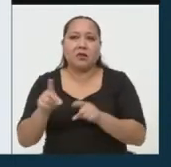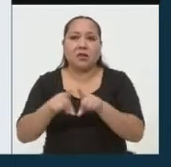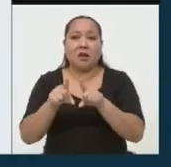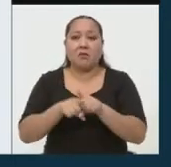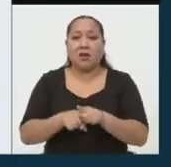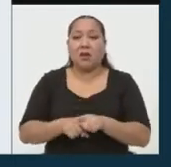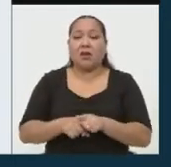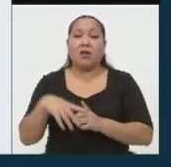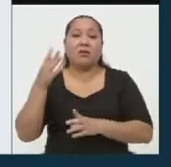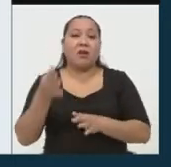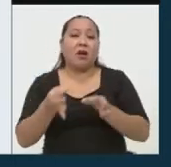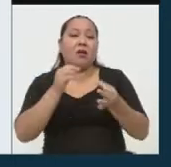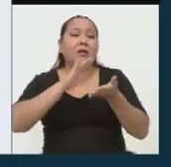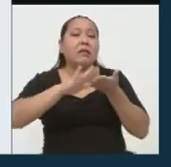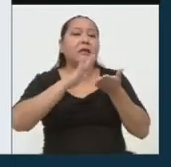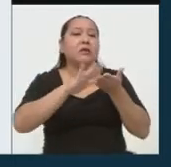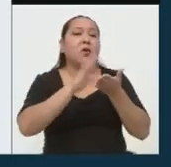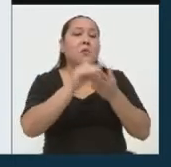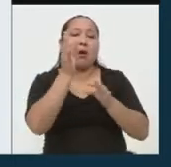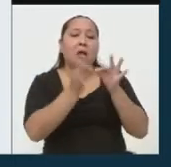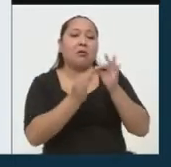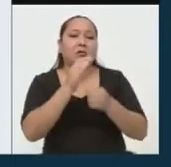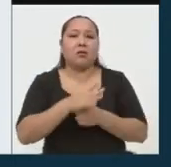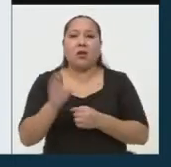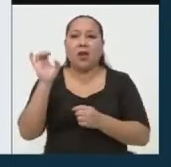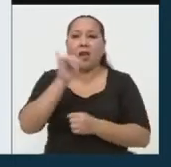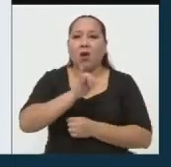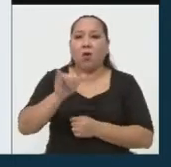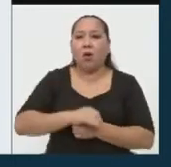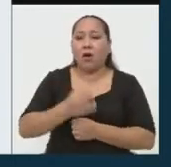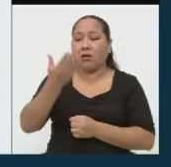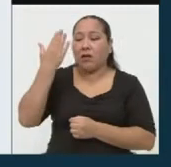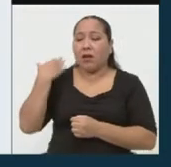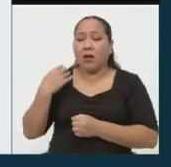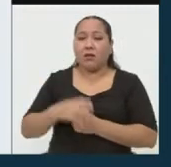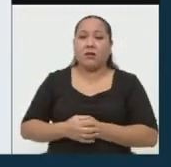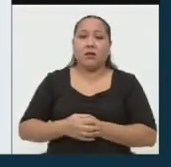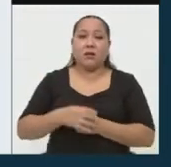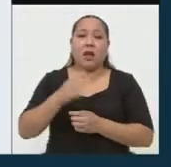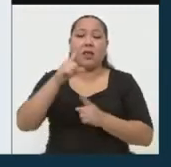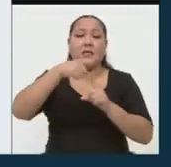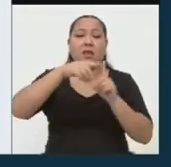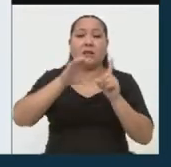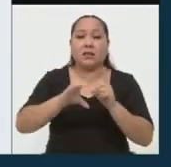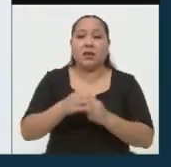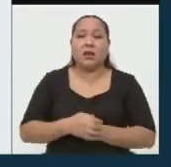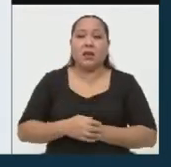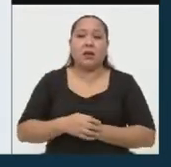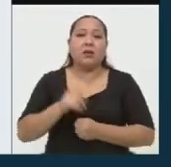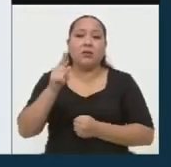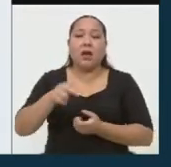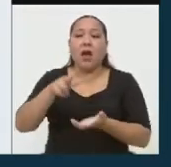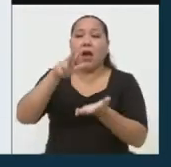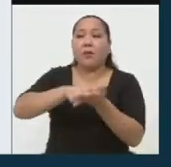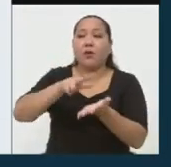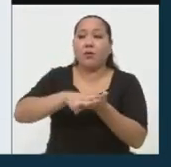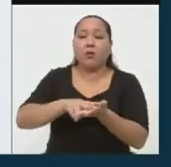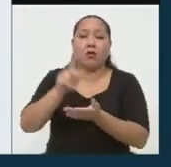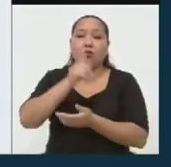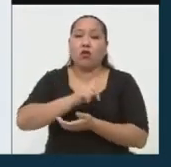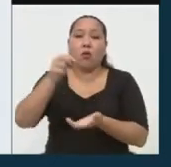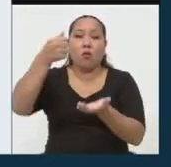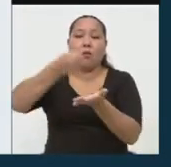lujo de judicializar sus dedos y finalmente no pagan. Como ocurrió el escándalo hace unos días, el Tribunal Constitucional falló a favor de